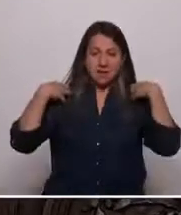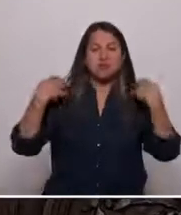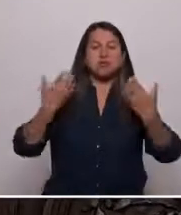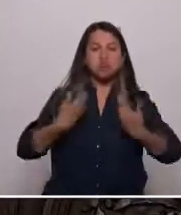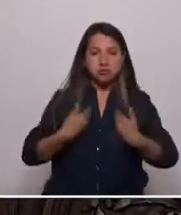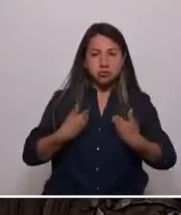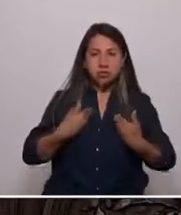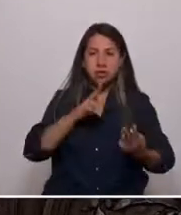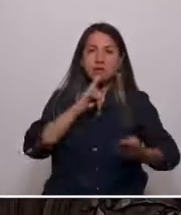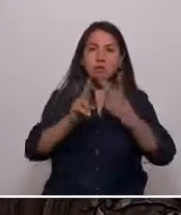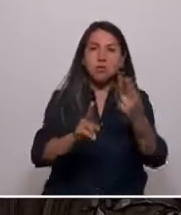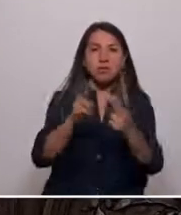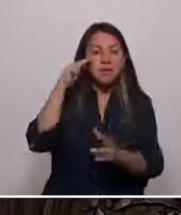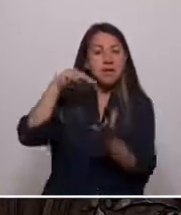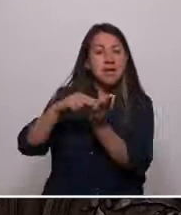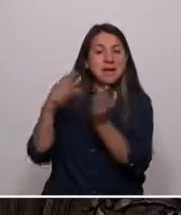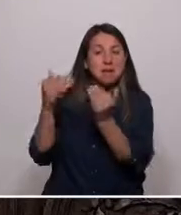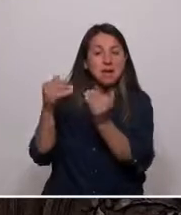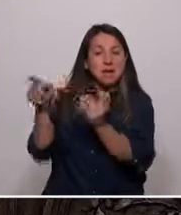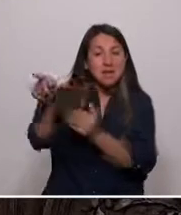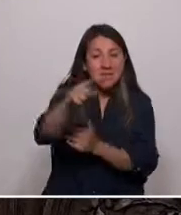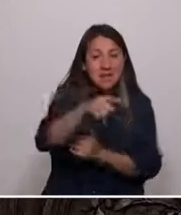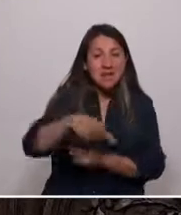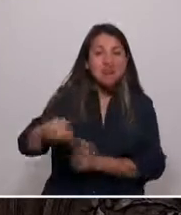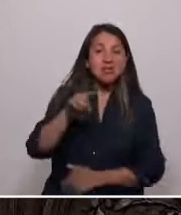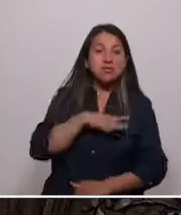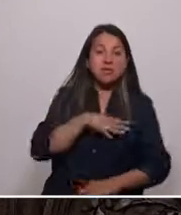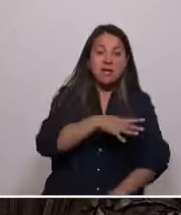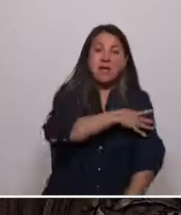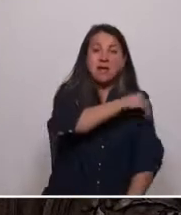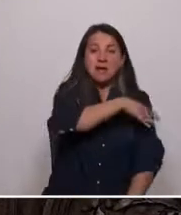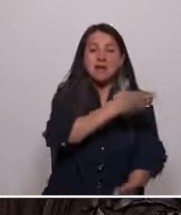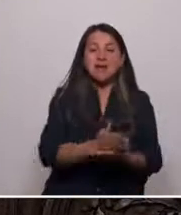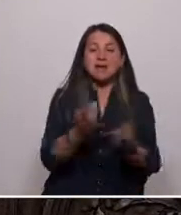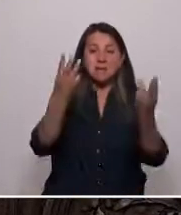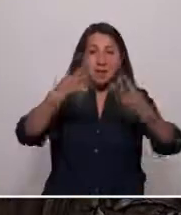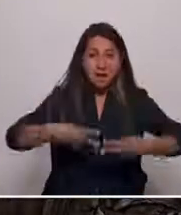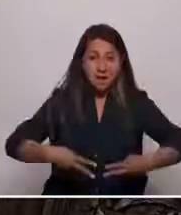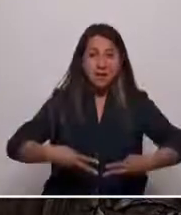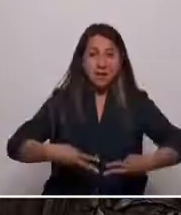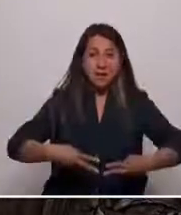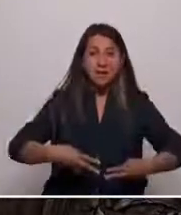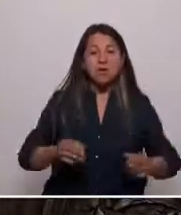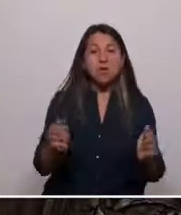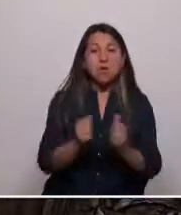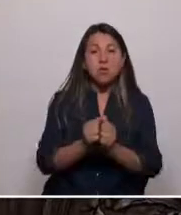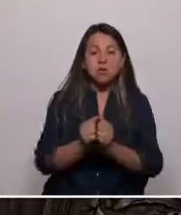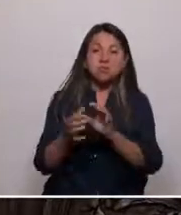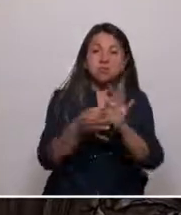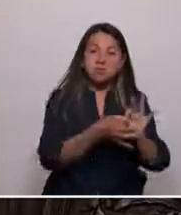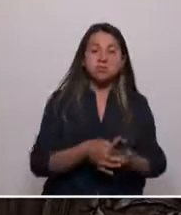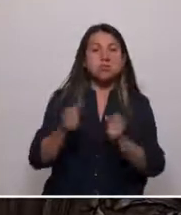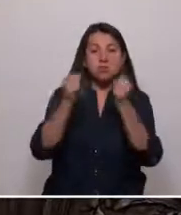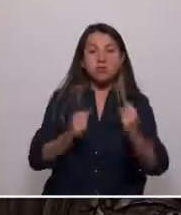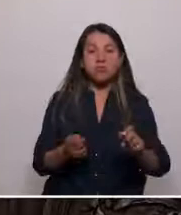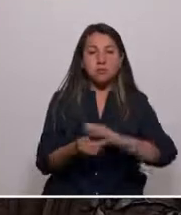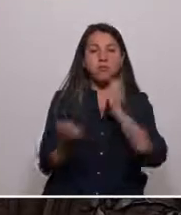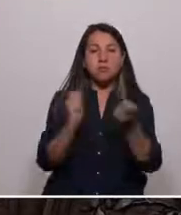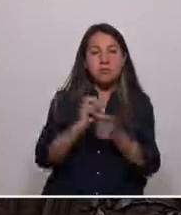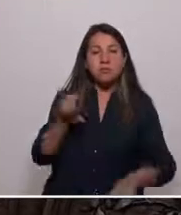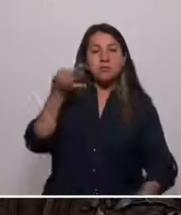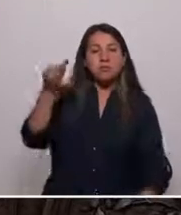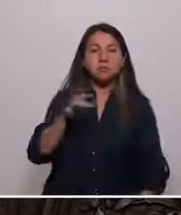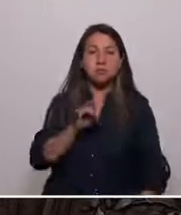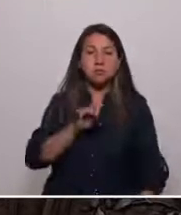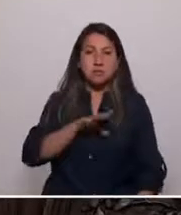respuesta a las esperanzas que atravesaron Chile de Arica a Magallanes. Juntas y juntos podemos transformar el futuro de Chile.